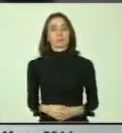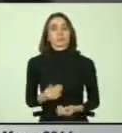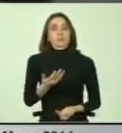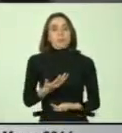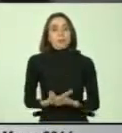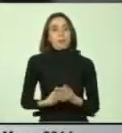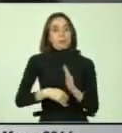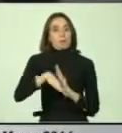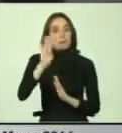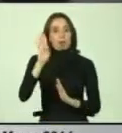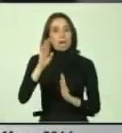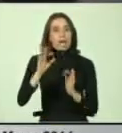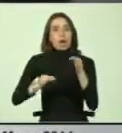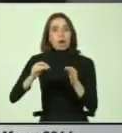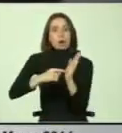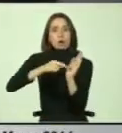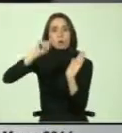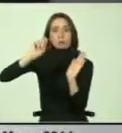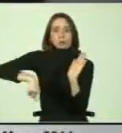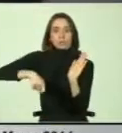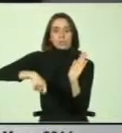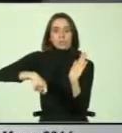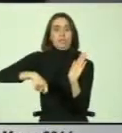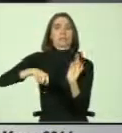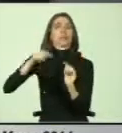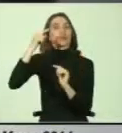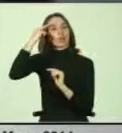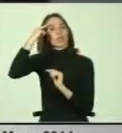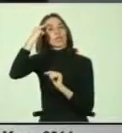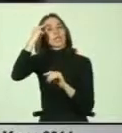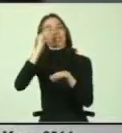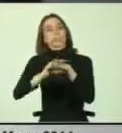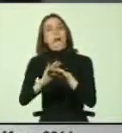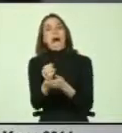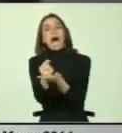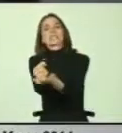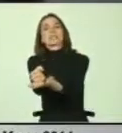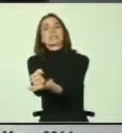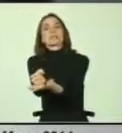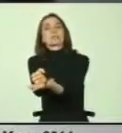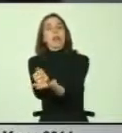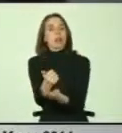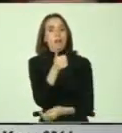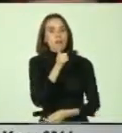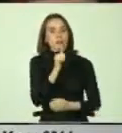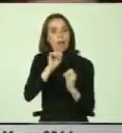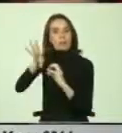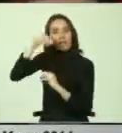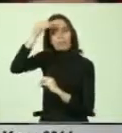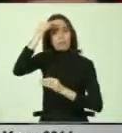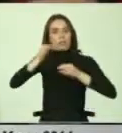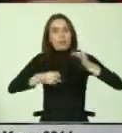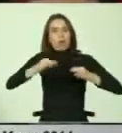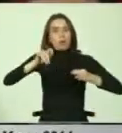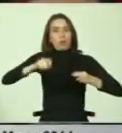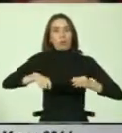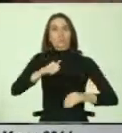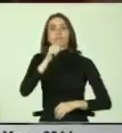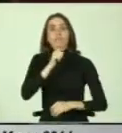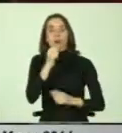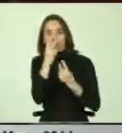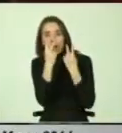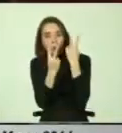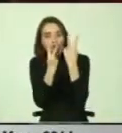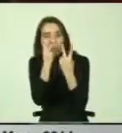La mayoría de las sentencias aún se encuentran basadas en criterios asistencialistas, lo que revela también una falta de capacitación de los jueces y falta de